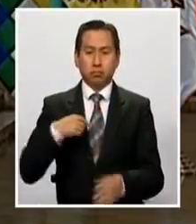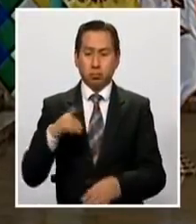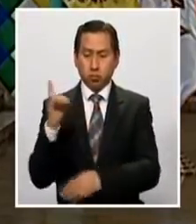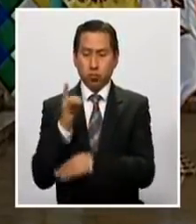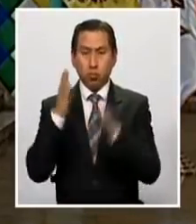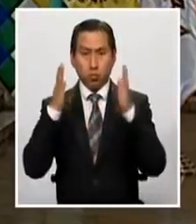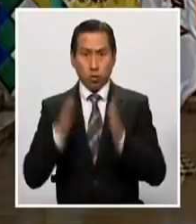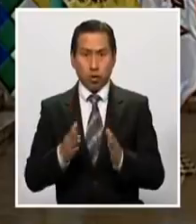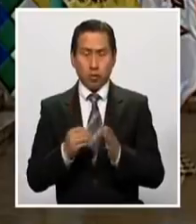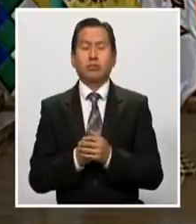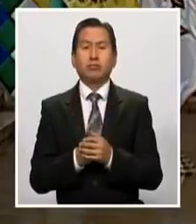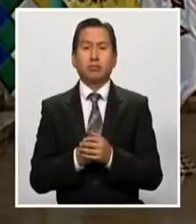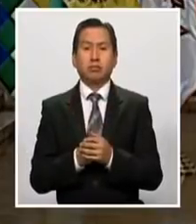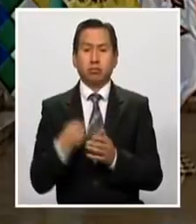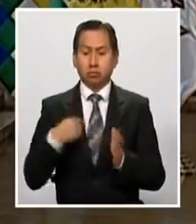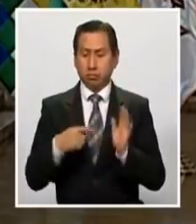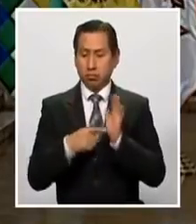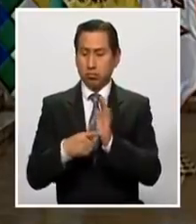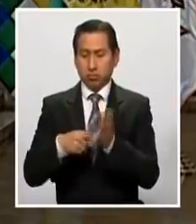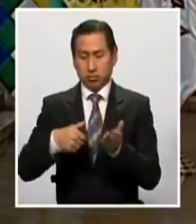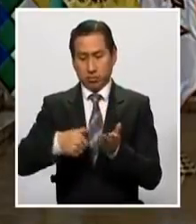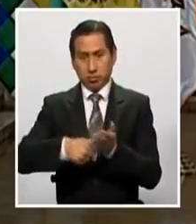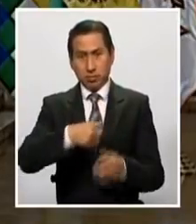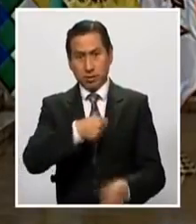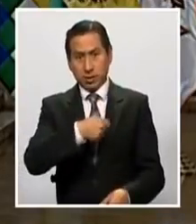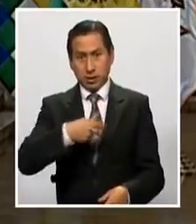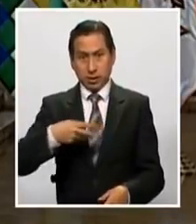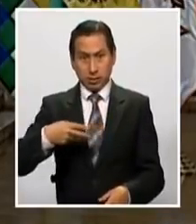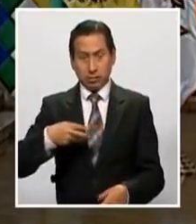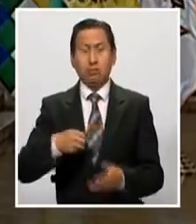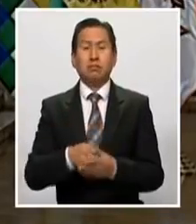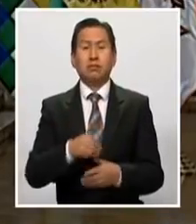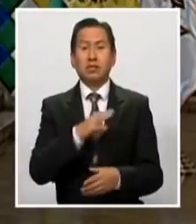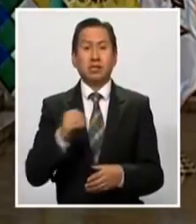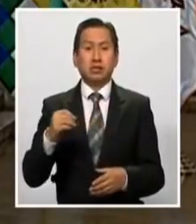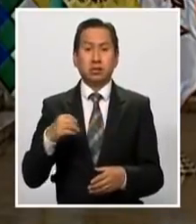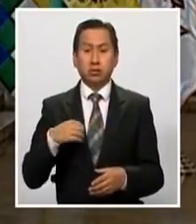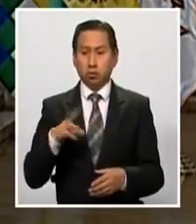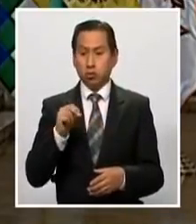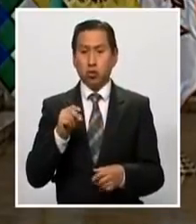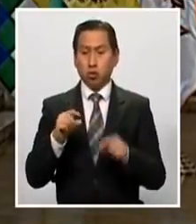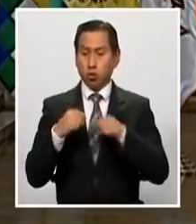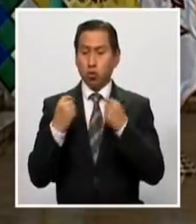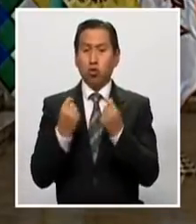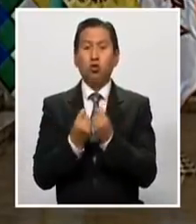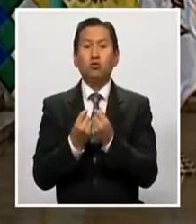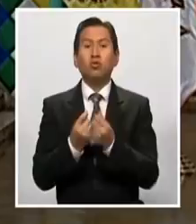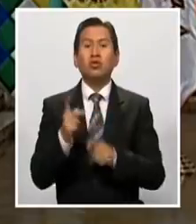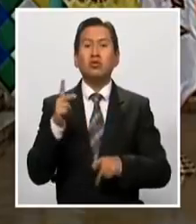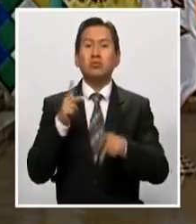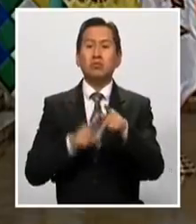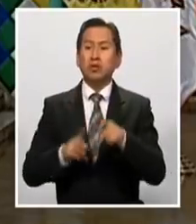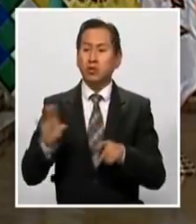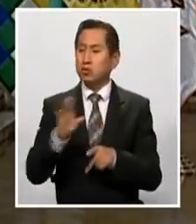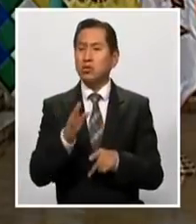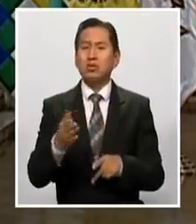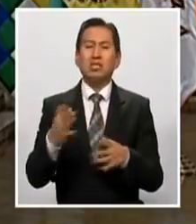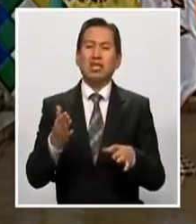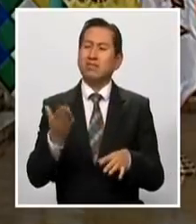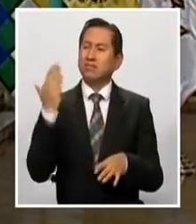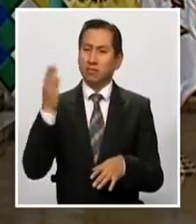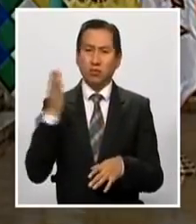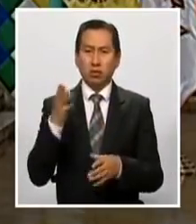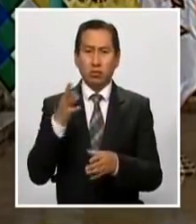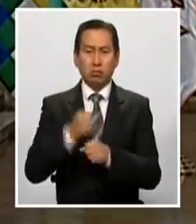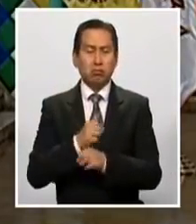boliviano, presentar el carnet de identidad y no estar entre los grupos o personas que ya reciben bonos,